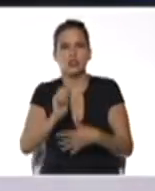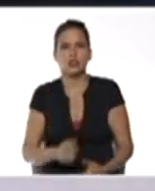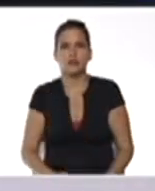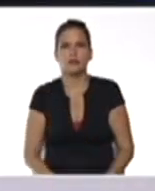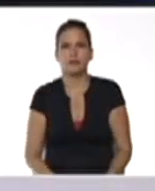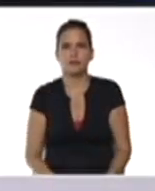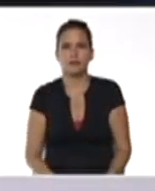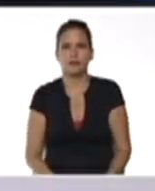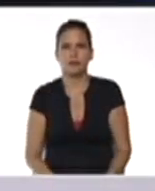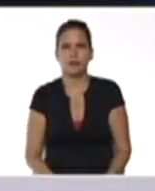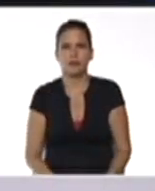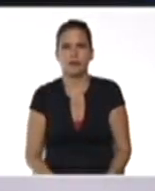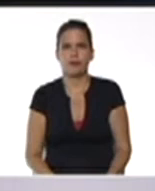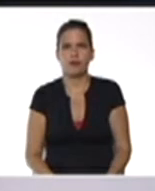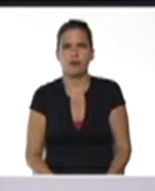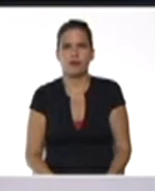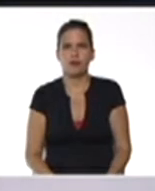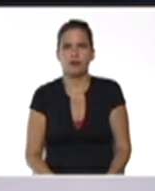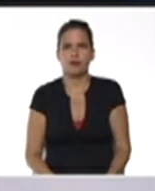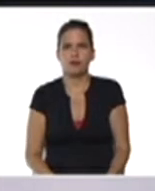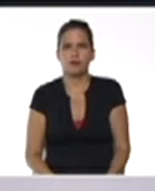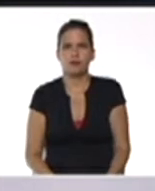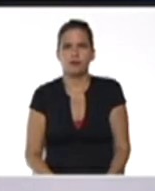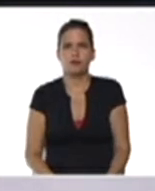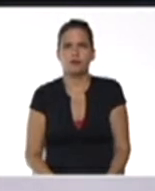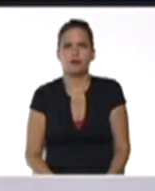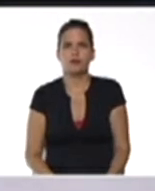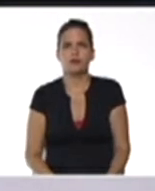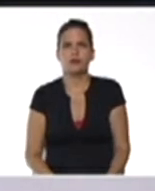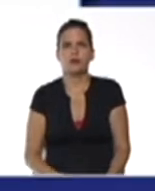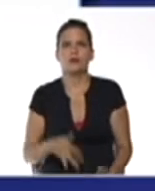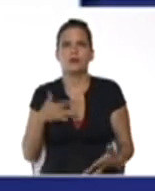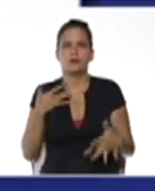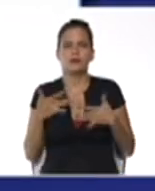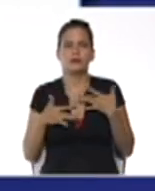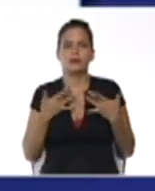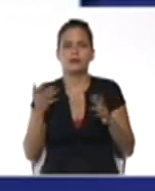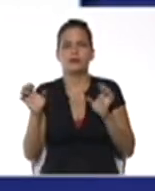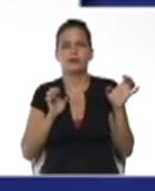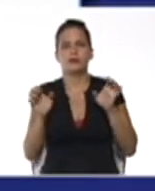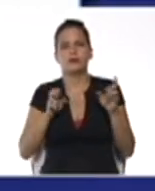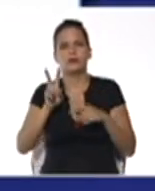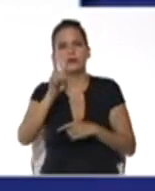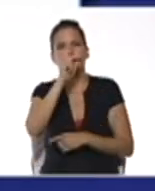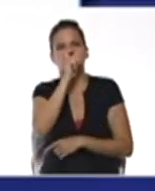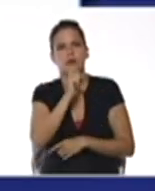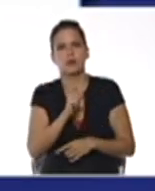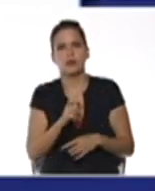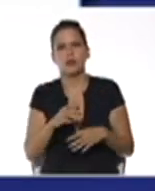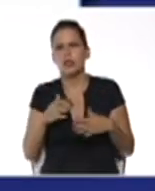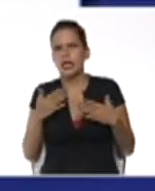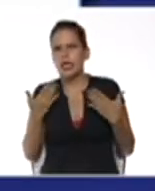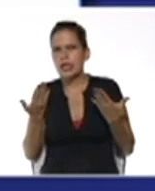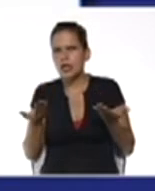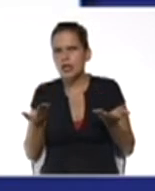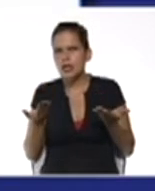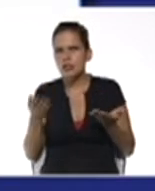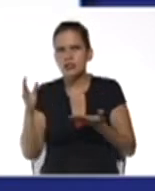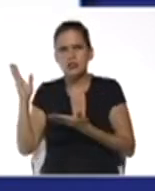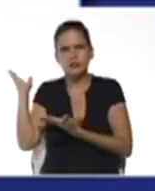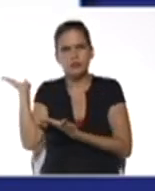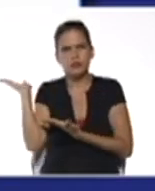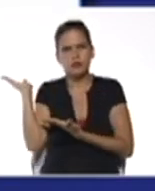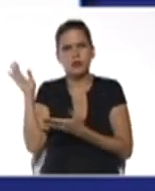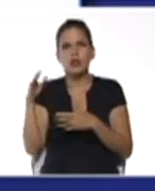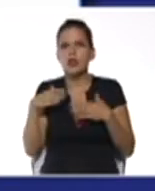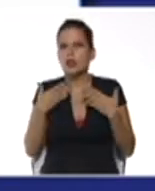actividades evaluativas para segundo año. Que es un monomio, que